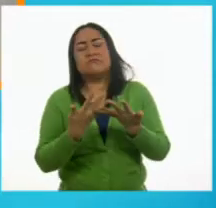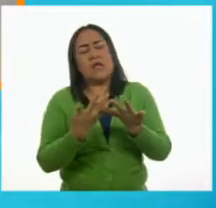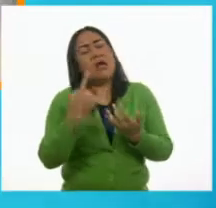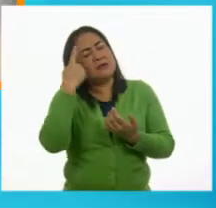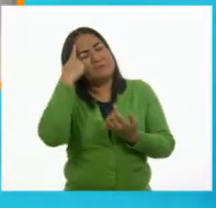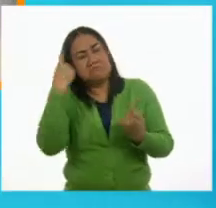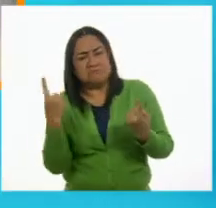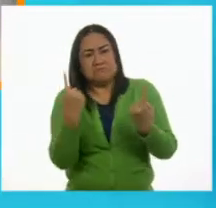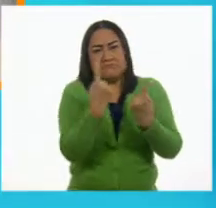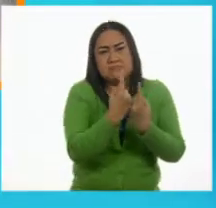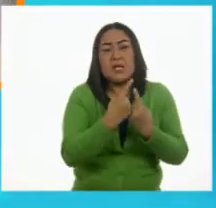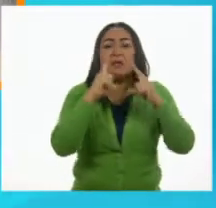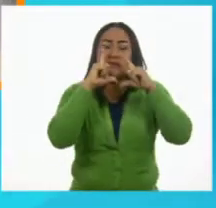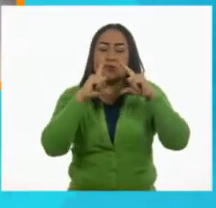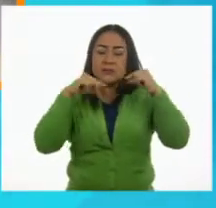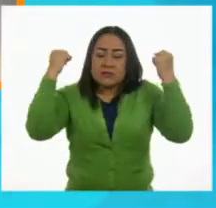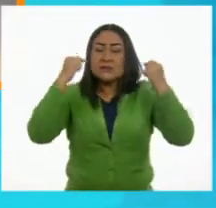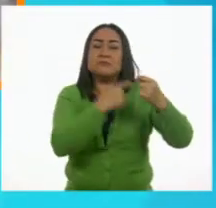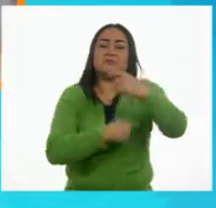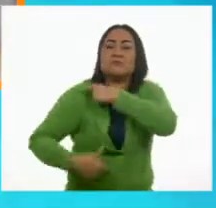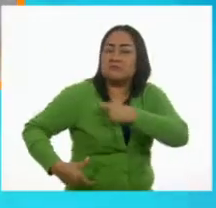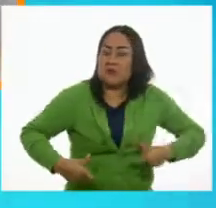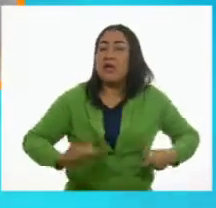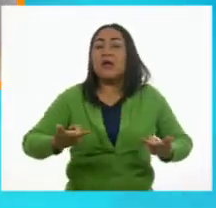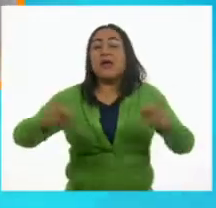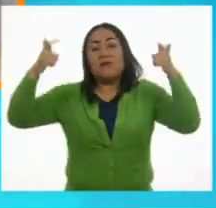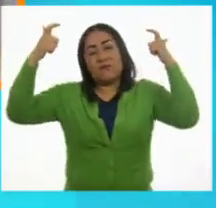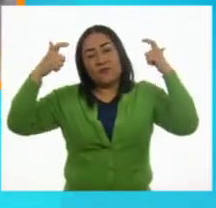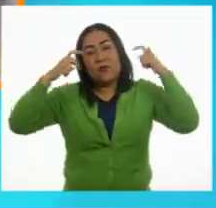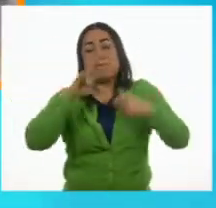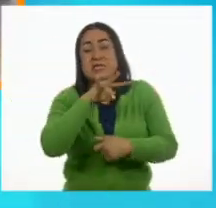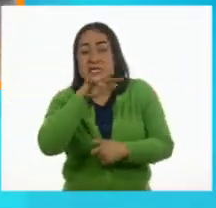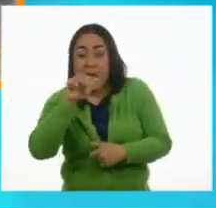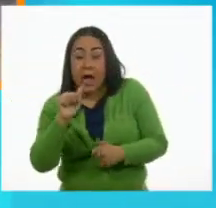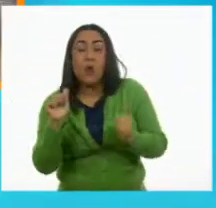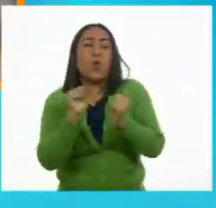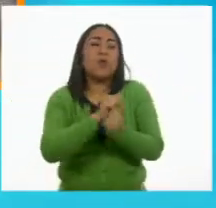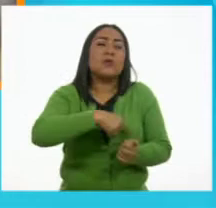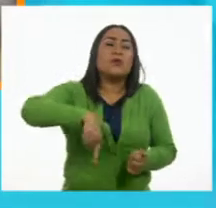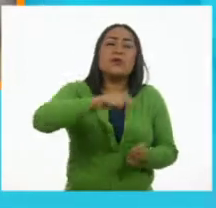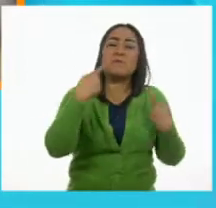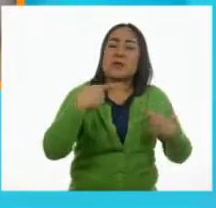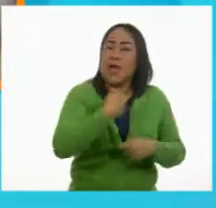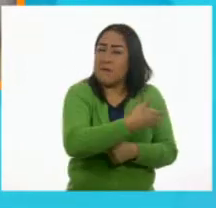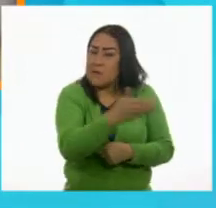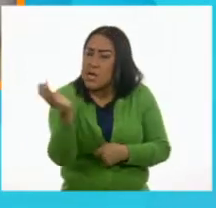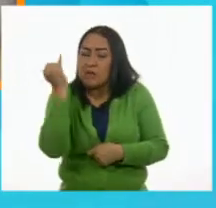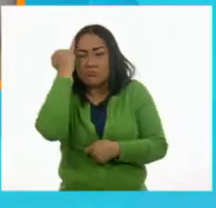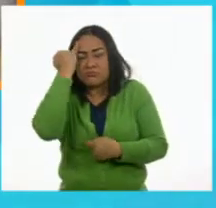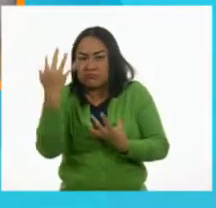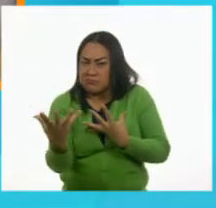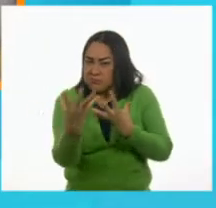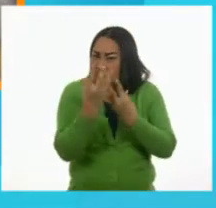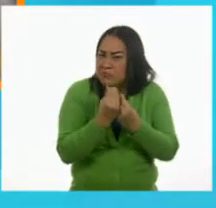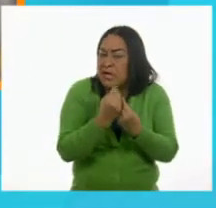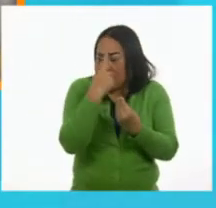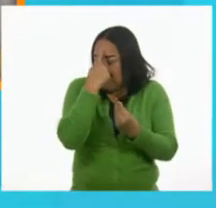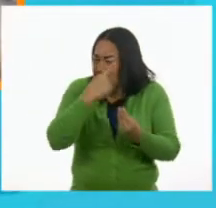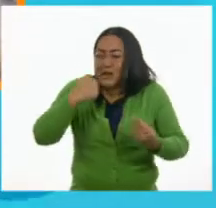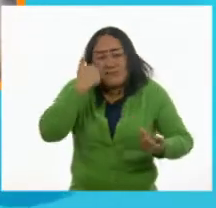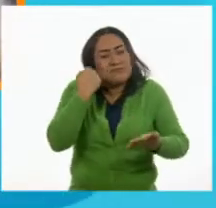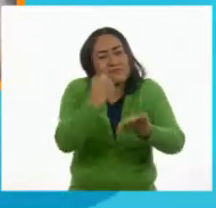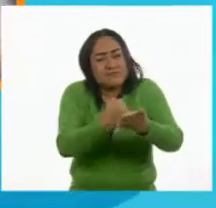Emiliano Zapata y Francisco Villa y junto con los campesinos y los indígenas, lucharon para lograr un cambio que los